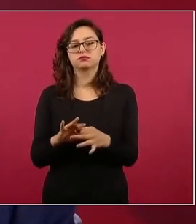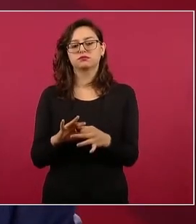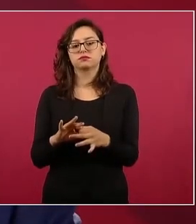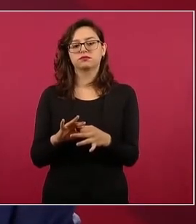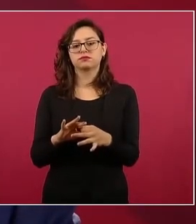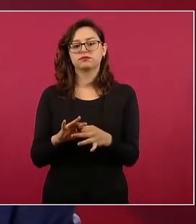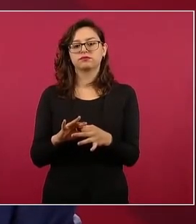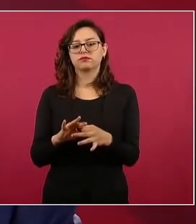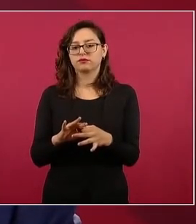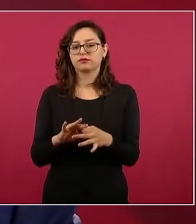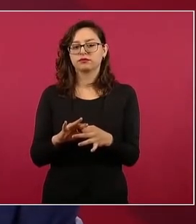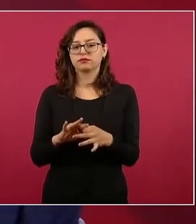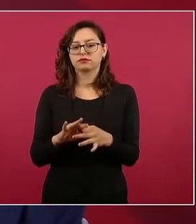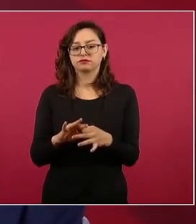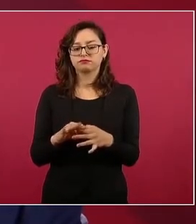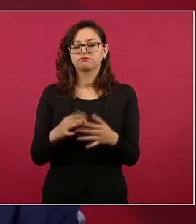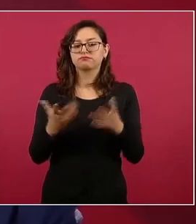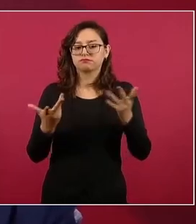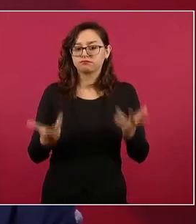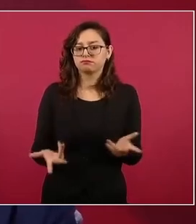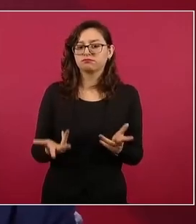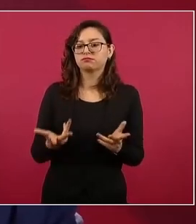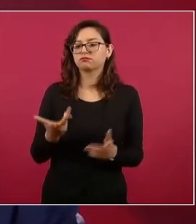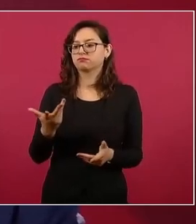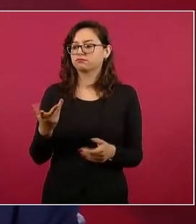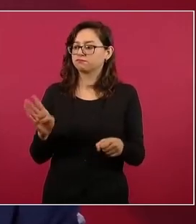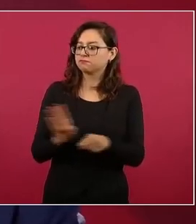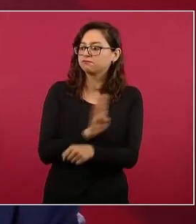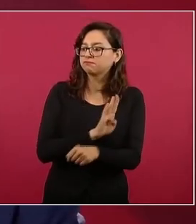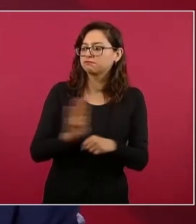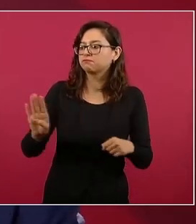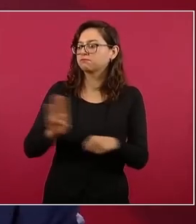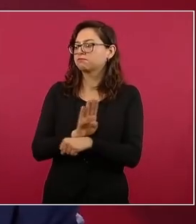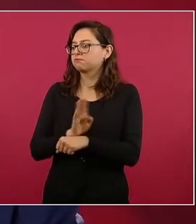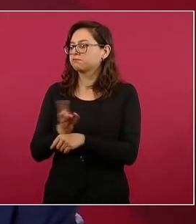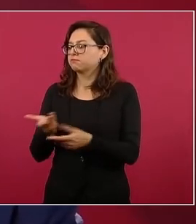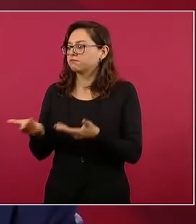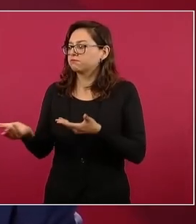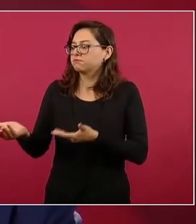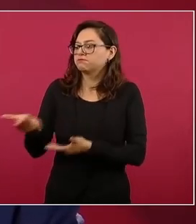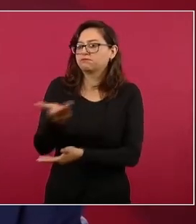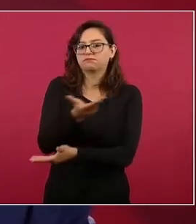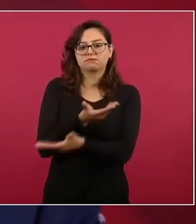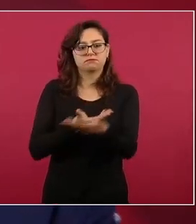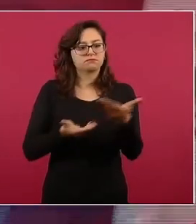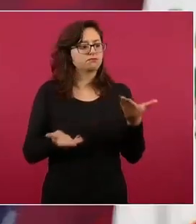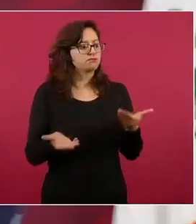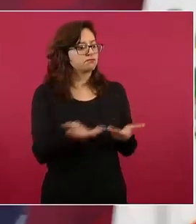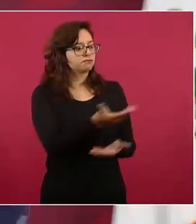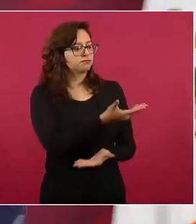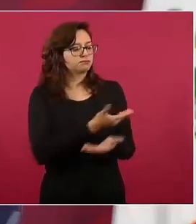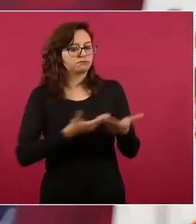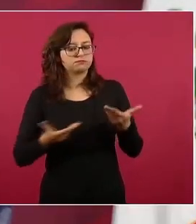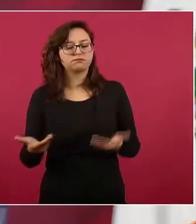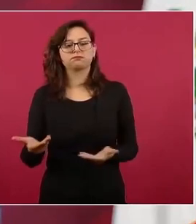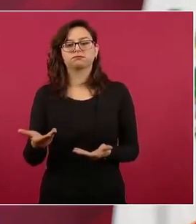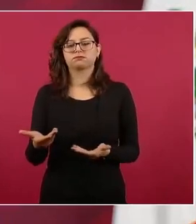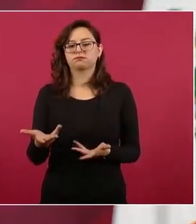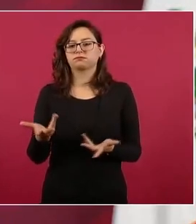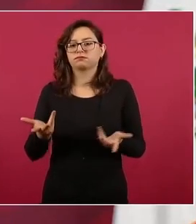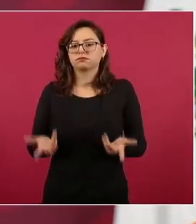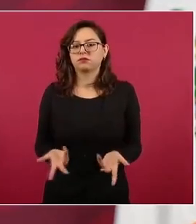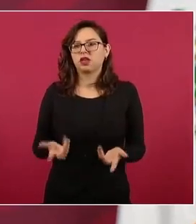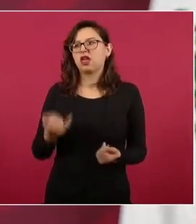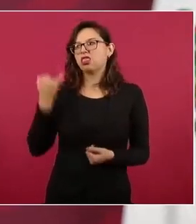convivir en beneficio de nuestros pueblos no castigar por